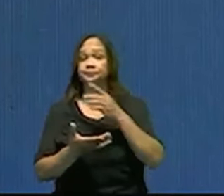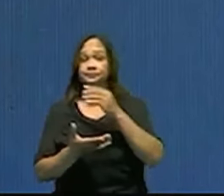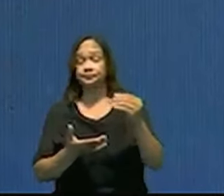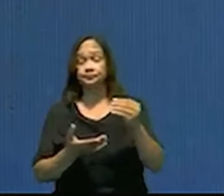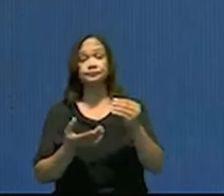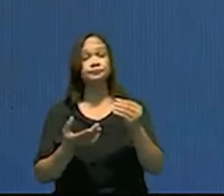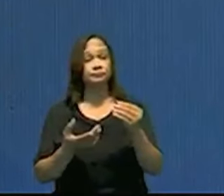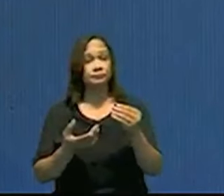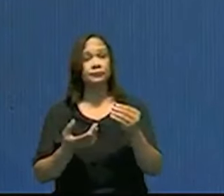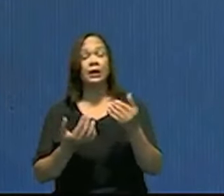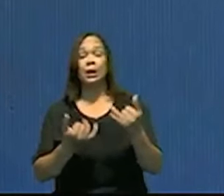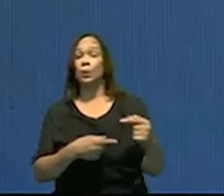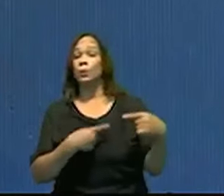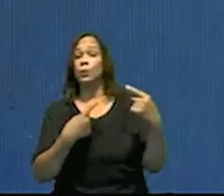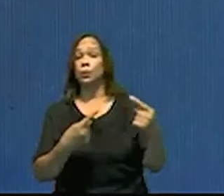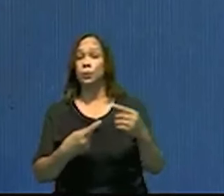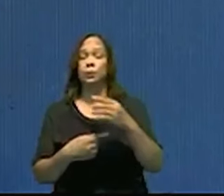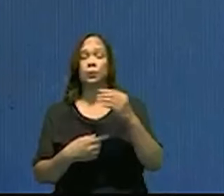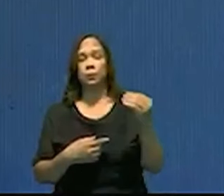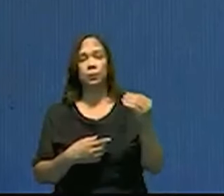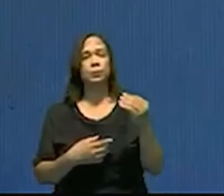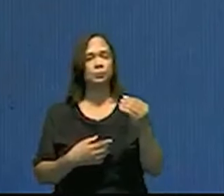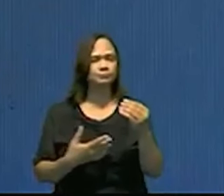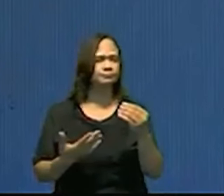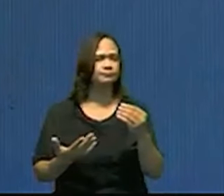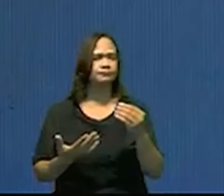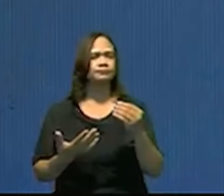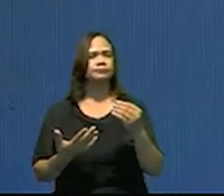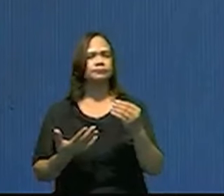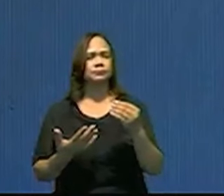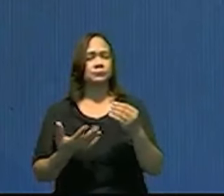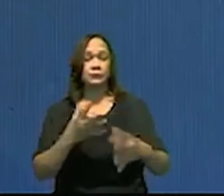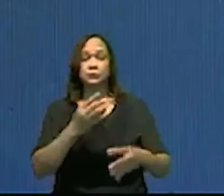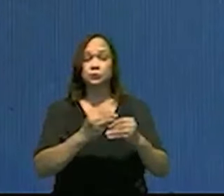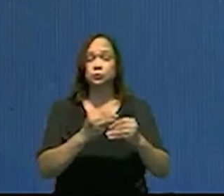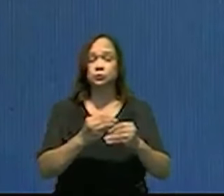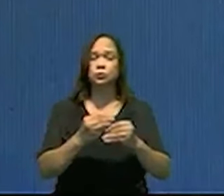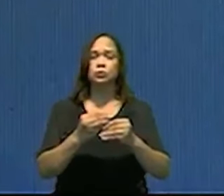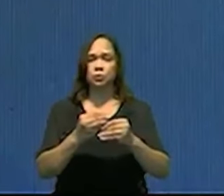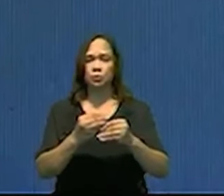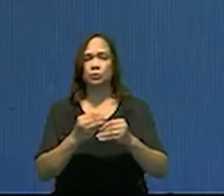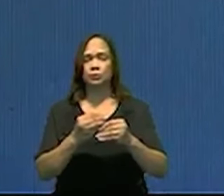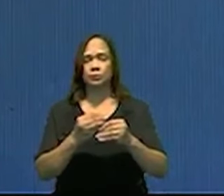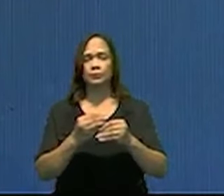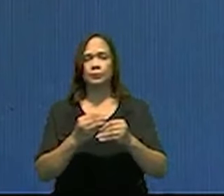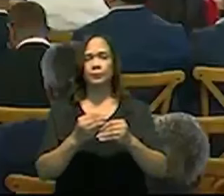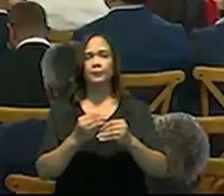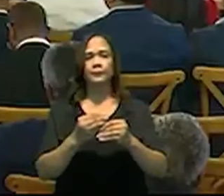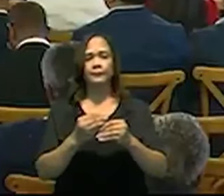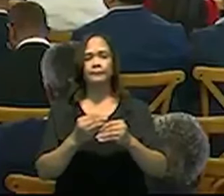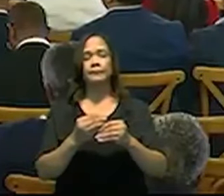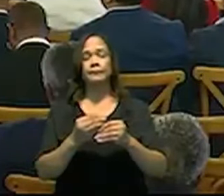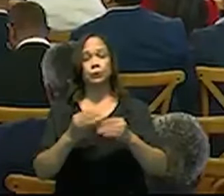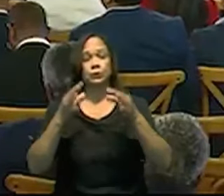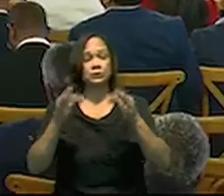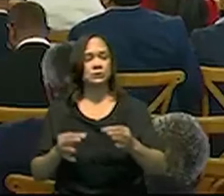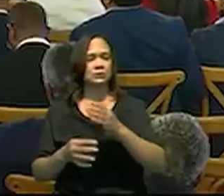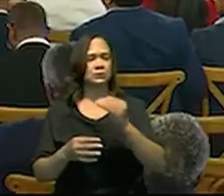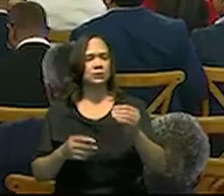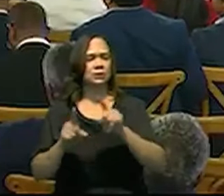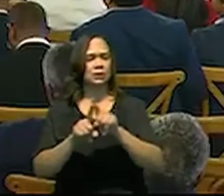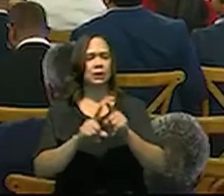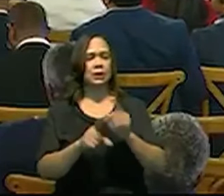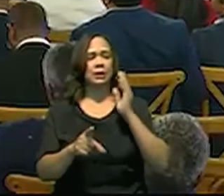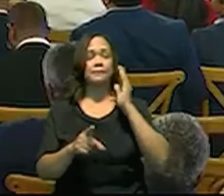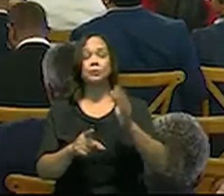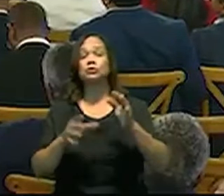en efecto al día de hoy serán, digamos que complementadas con esta medida. La